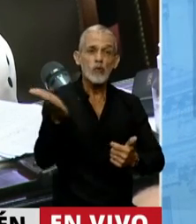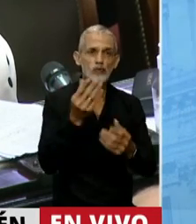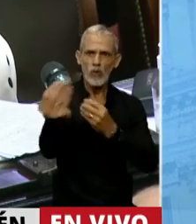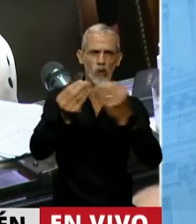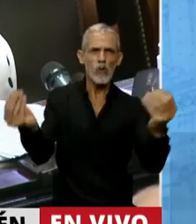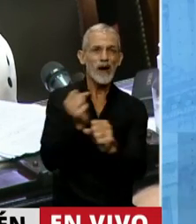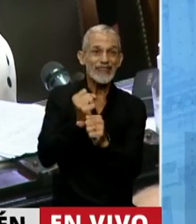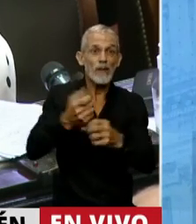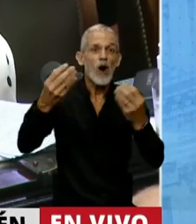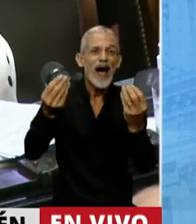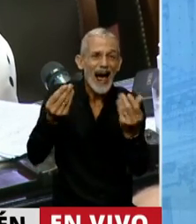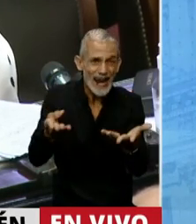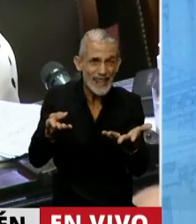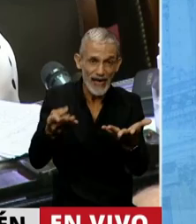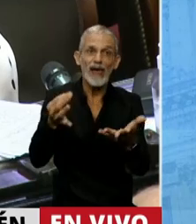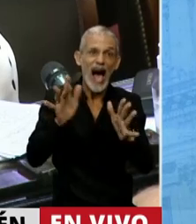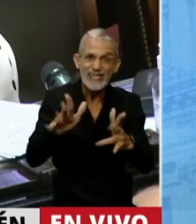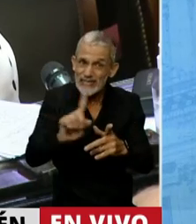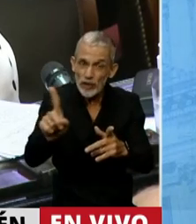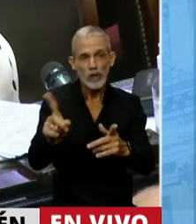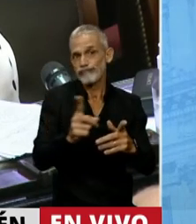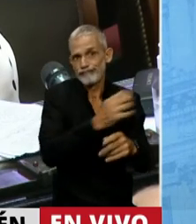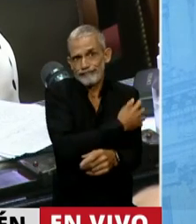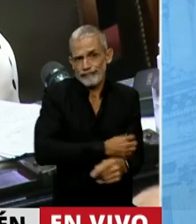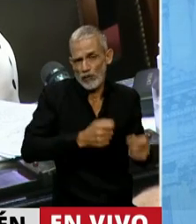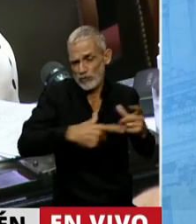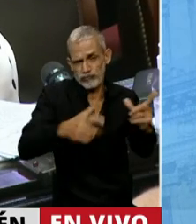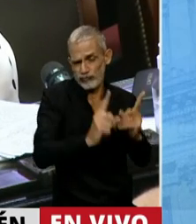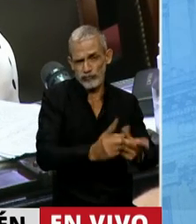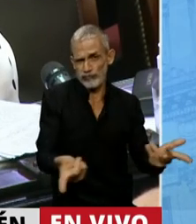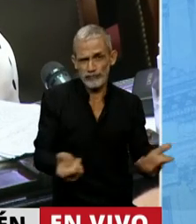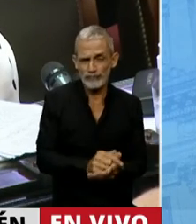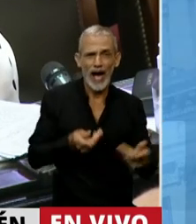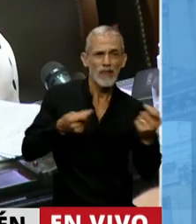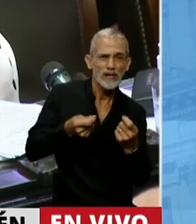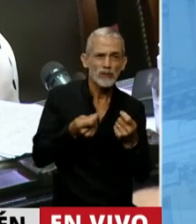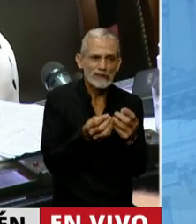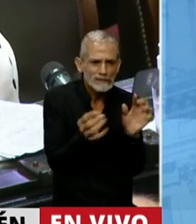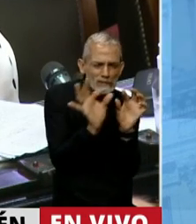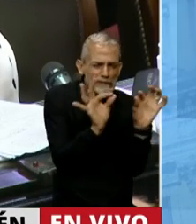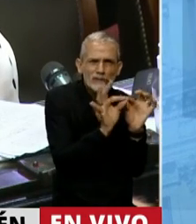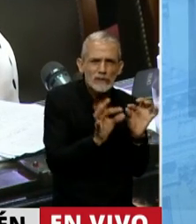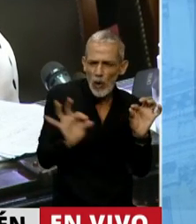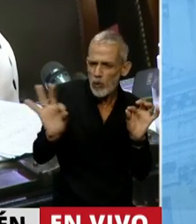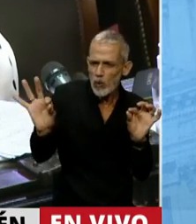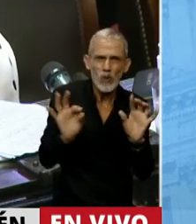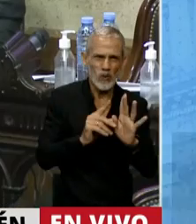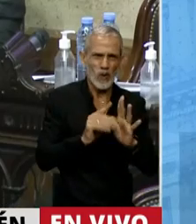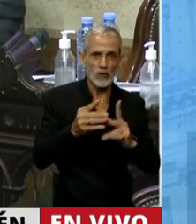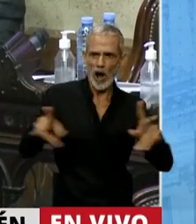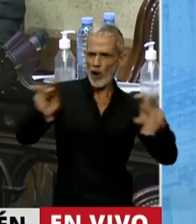empleo de calidad, seguiremos sumergidos en la escasez. Seguiremos administrando miseria en lugar de generar riqueza.